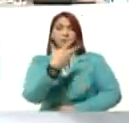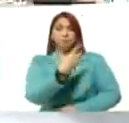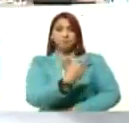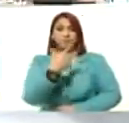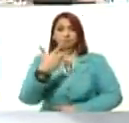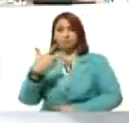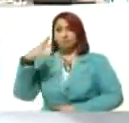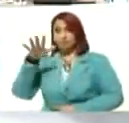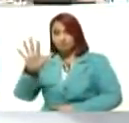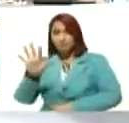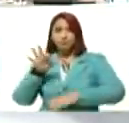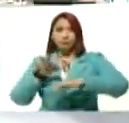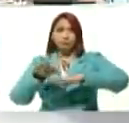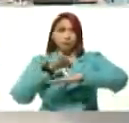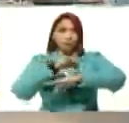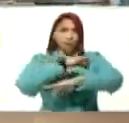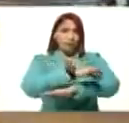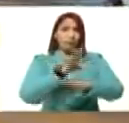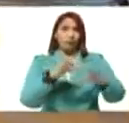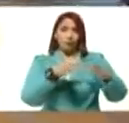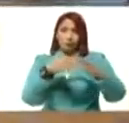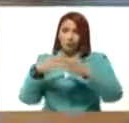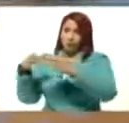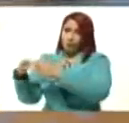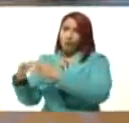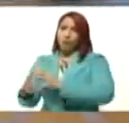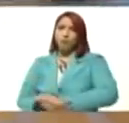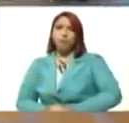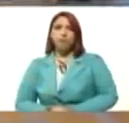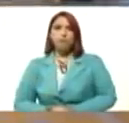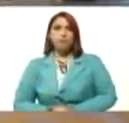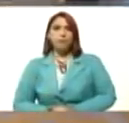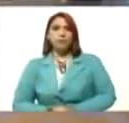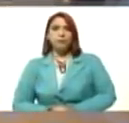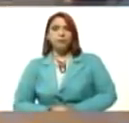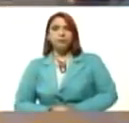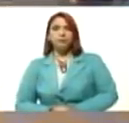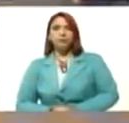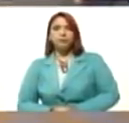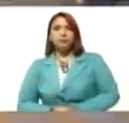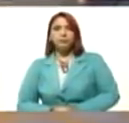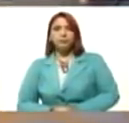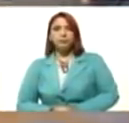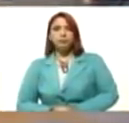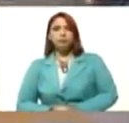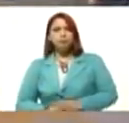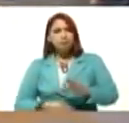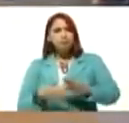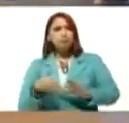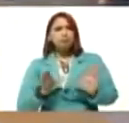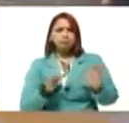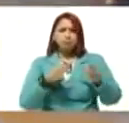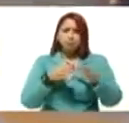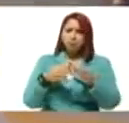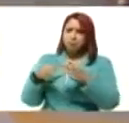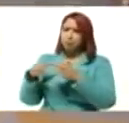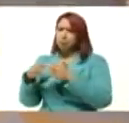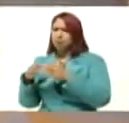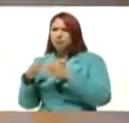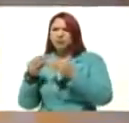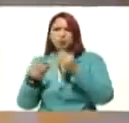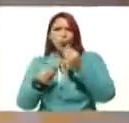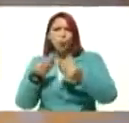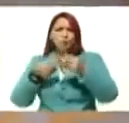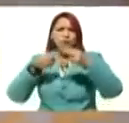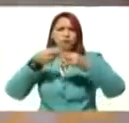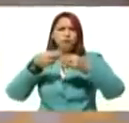335 comandos de campaña municipales. Ahí vamos a armar la estructura para